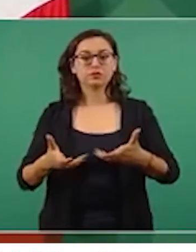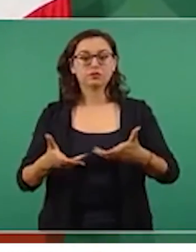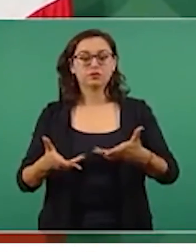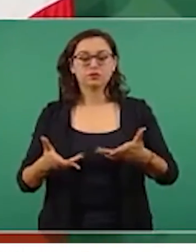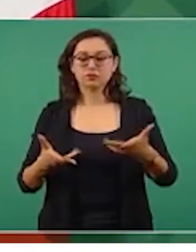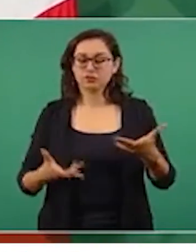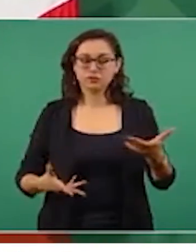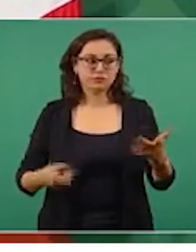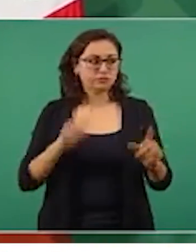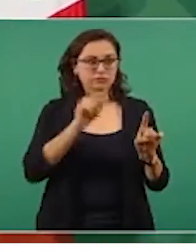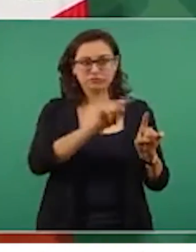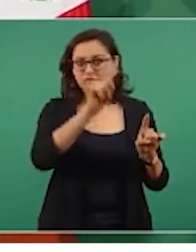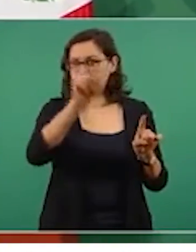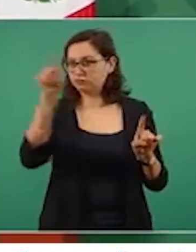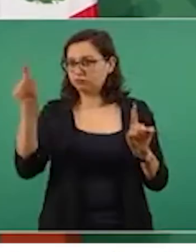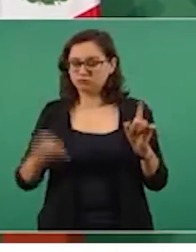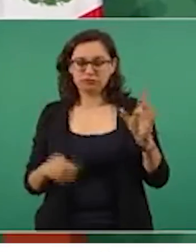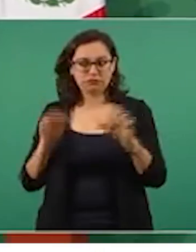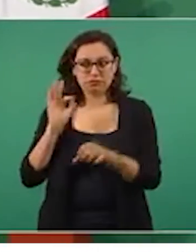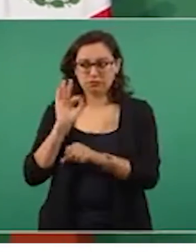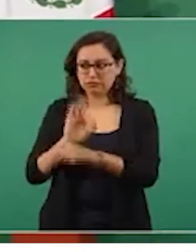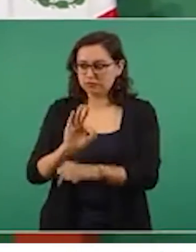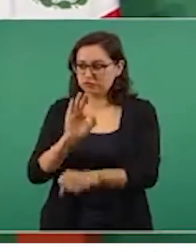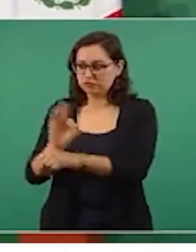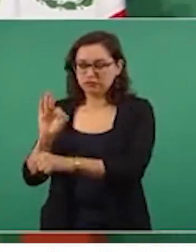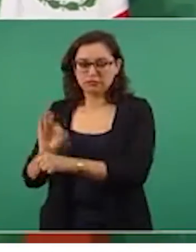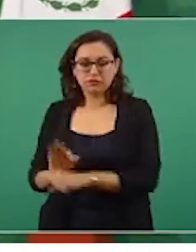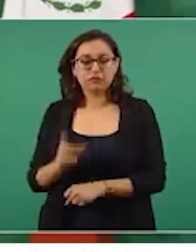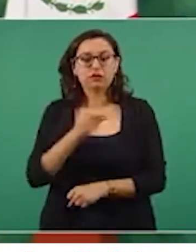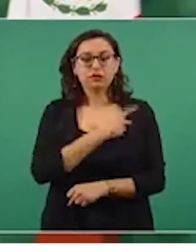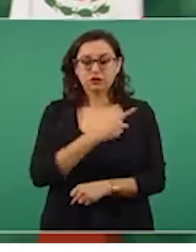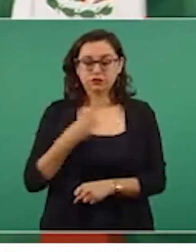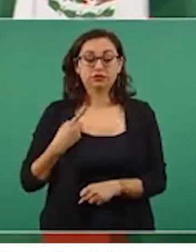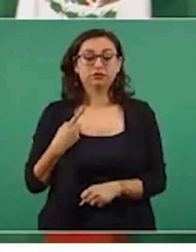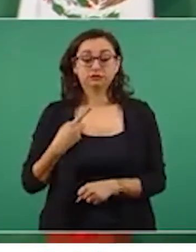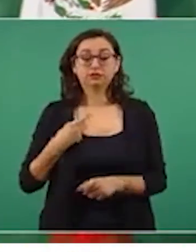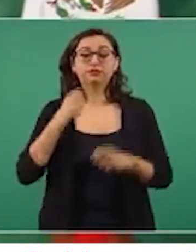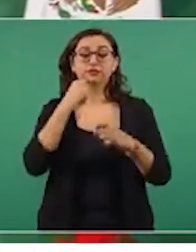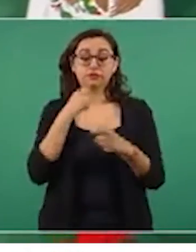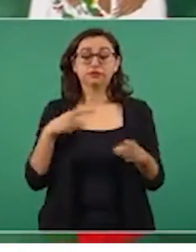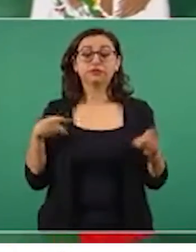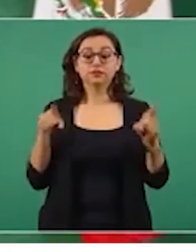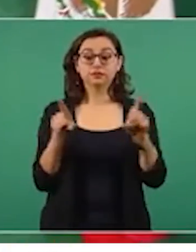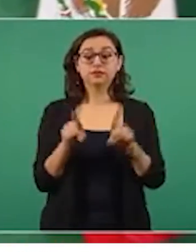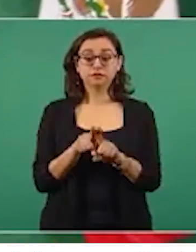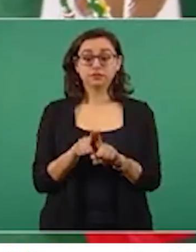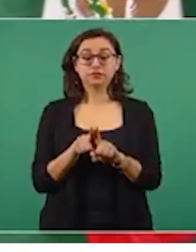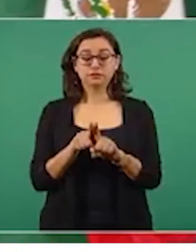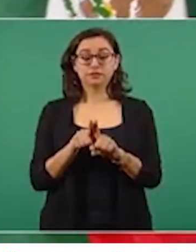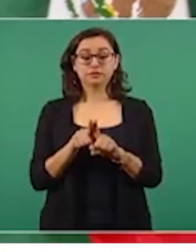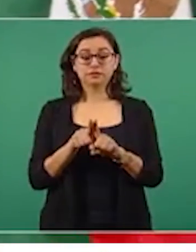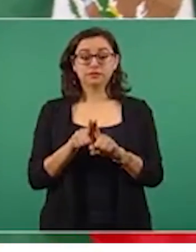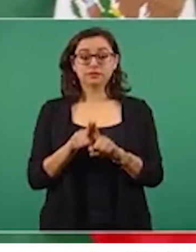en todos lados. Y estar también pendiente del maltrato